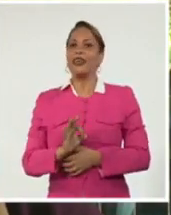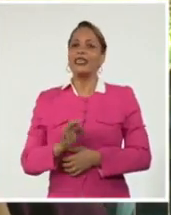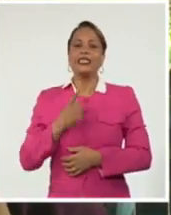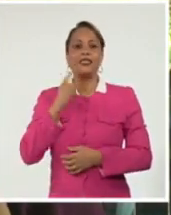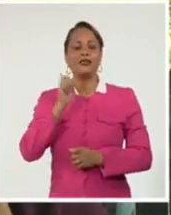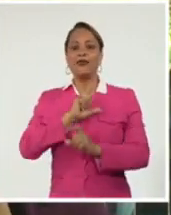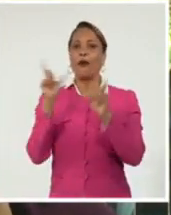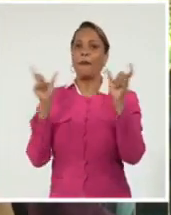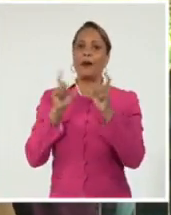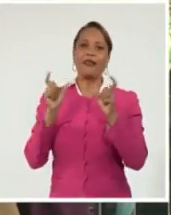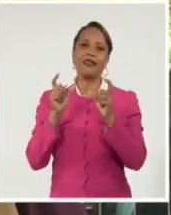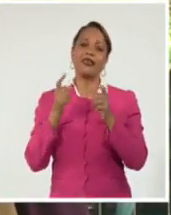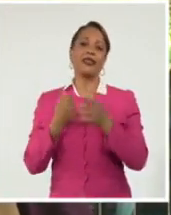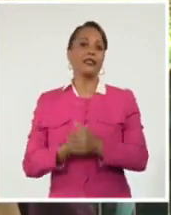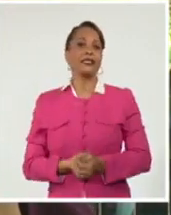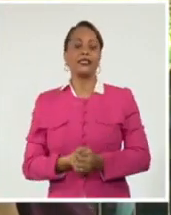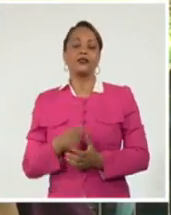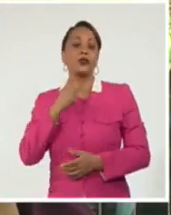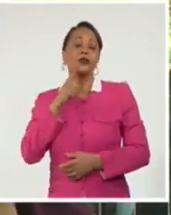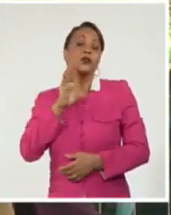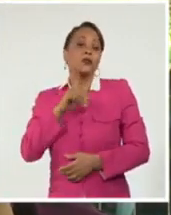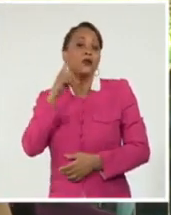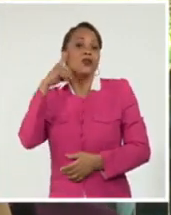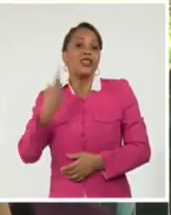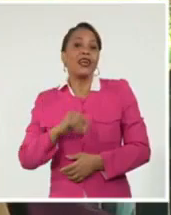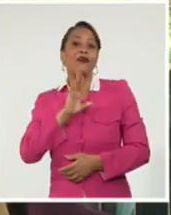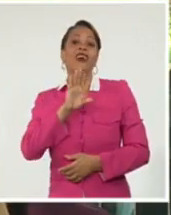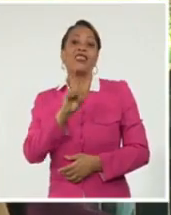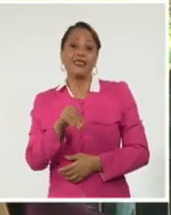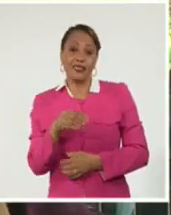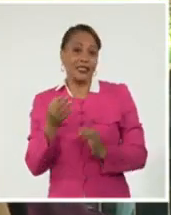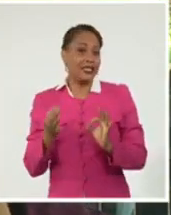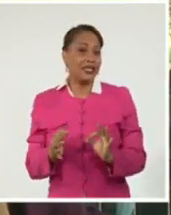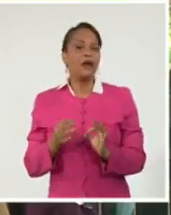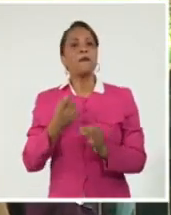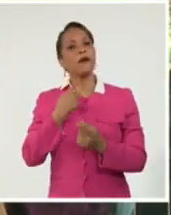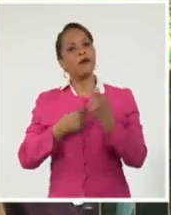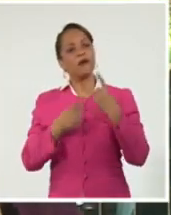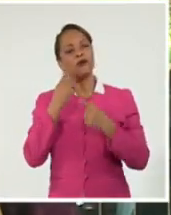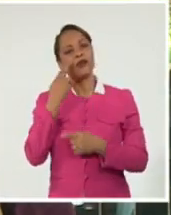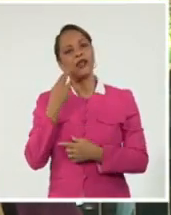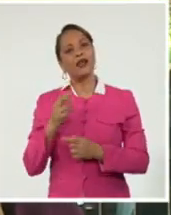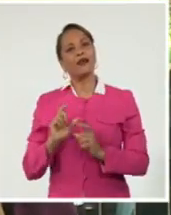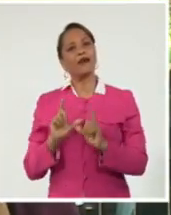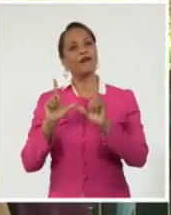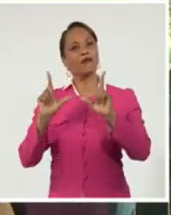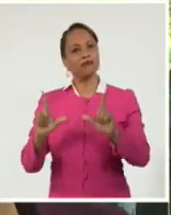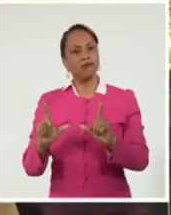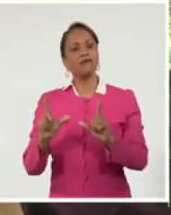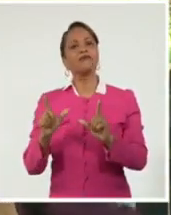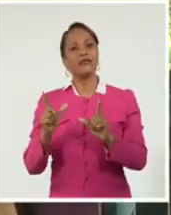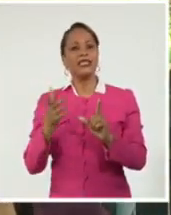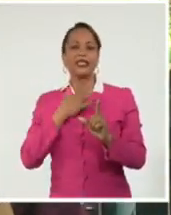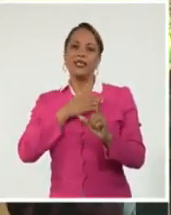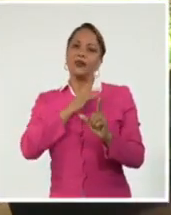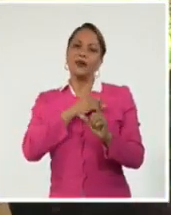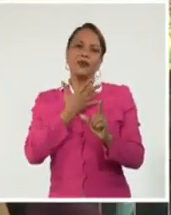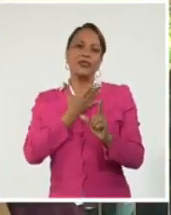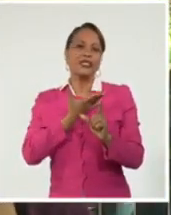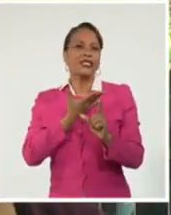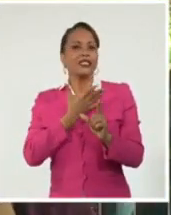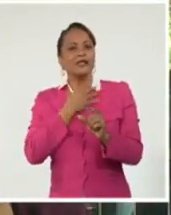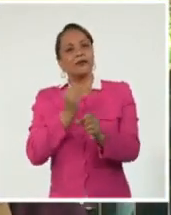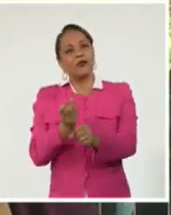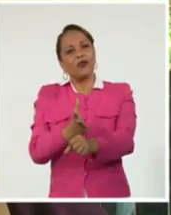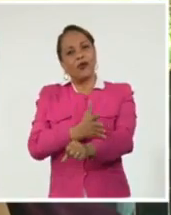que no sé muy bien qué decirte. De todas maneras, es un reconocimiento que me pone, que me